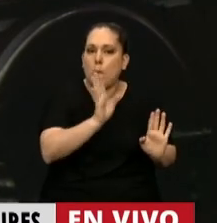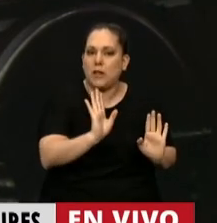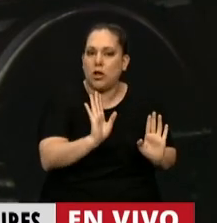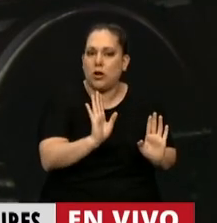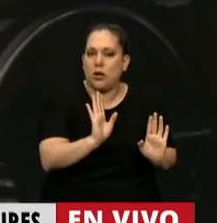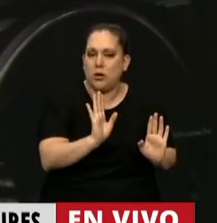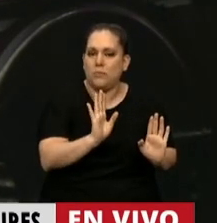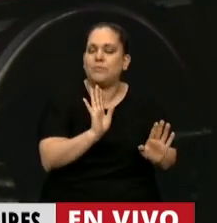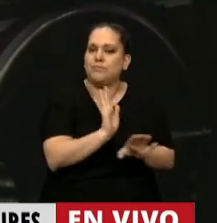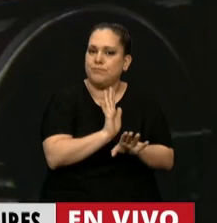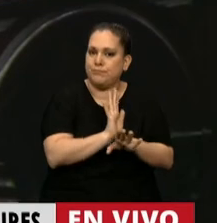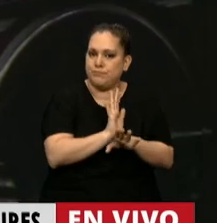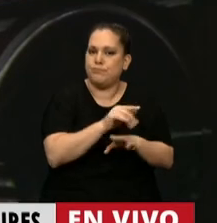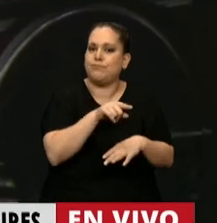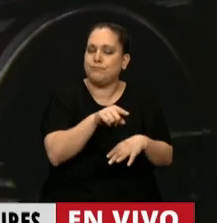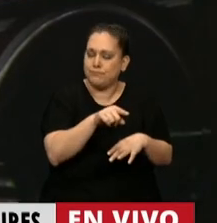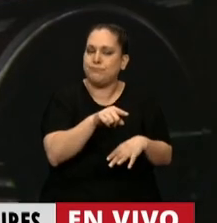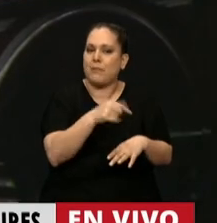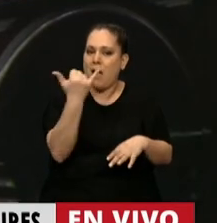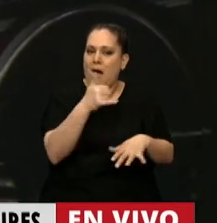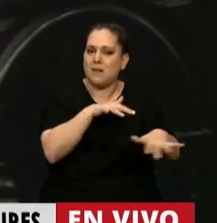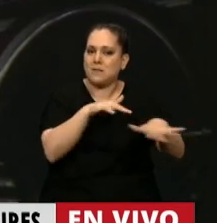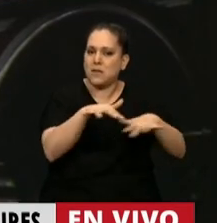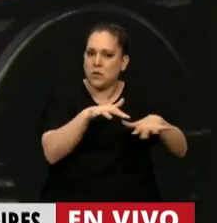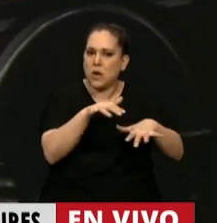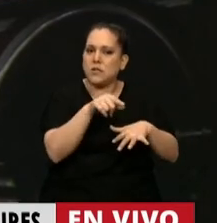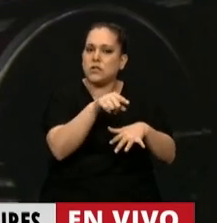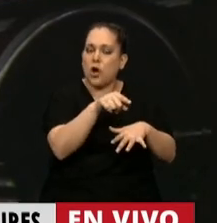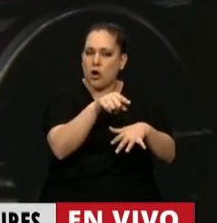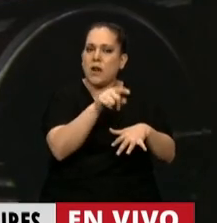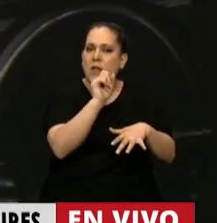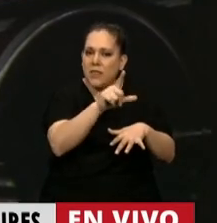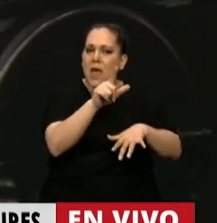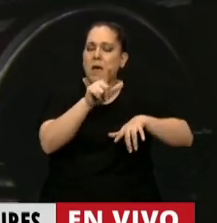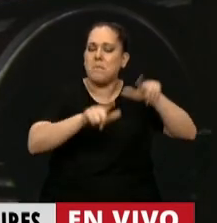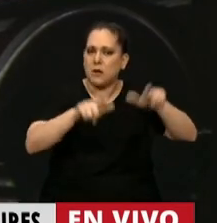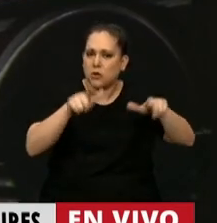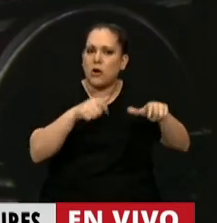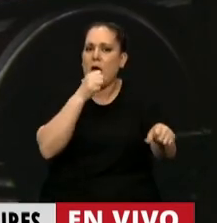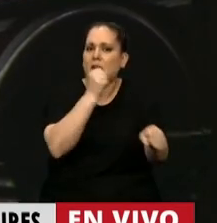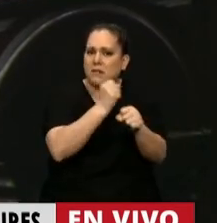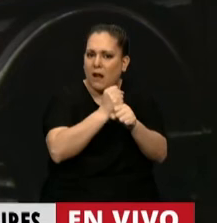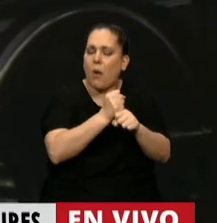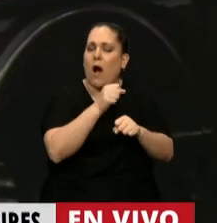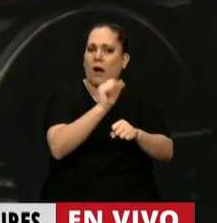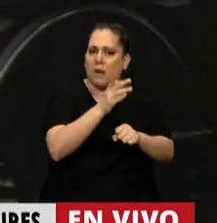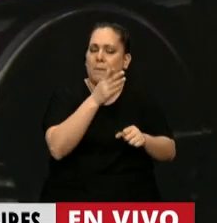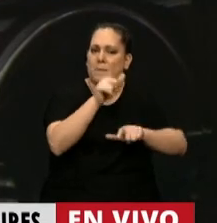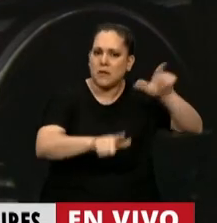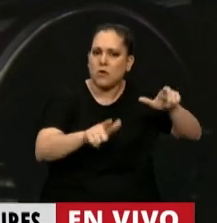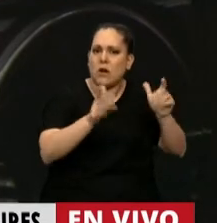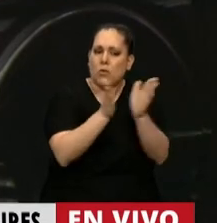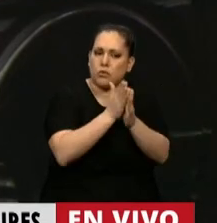deja muy seriamente la situación de las prestadoras y prestadores para las